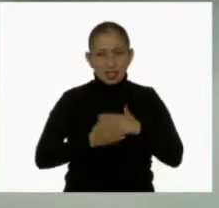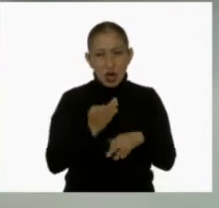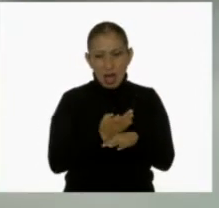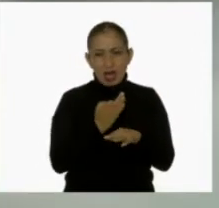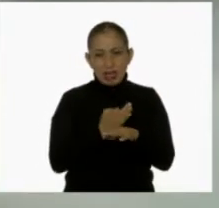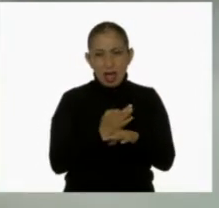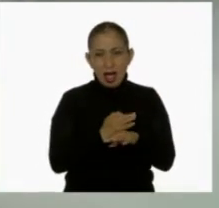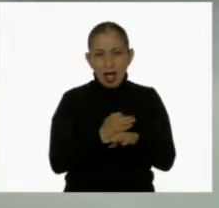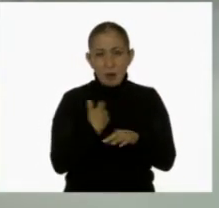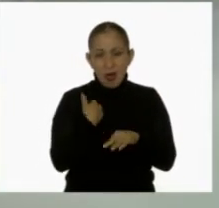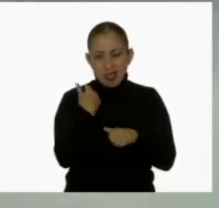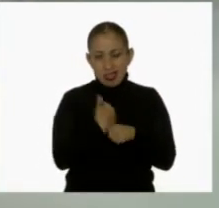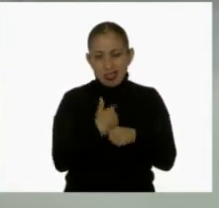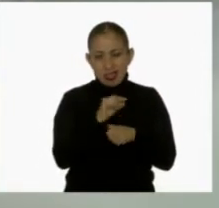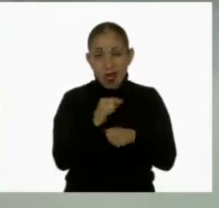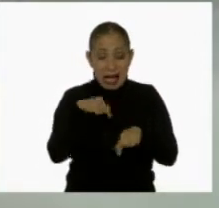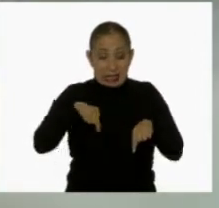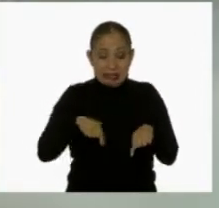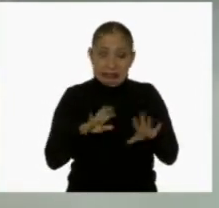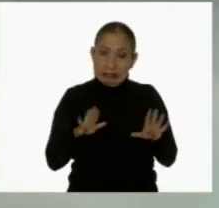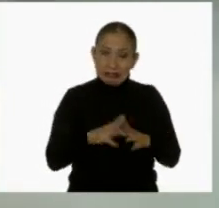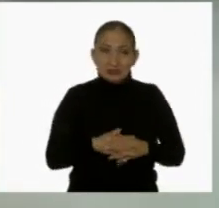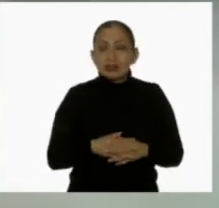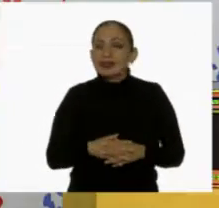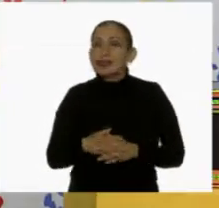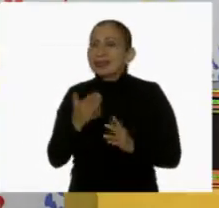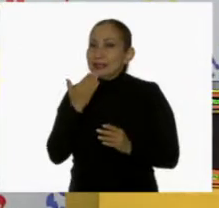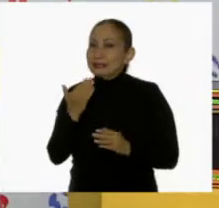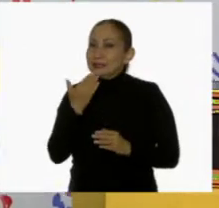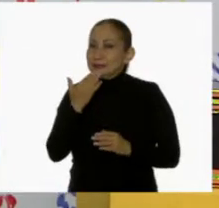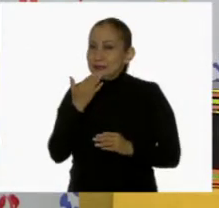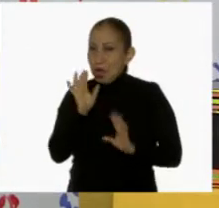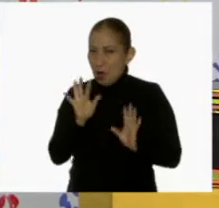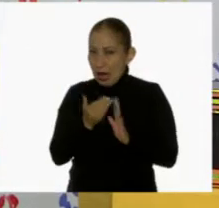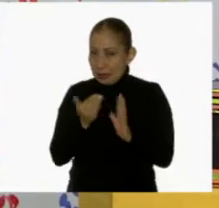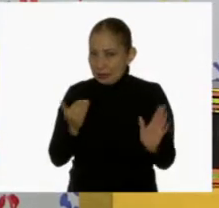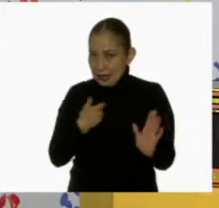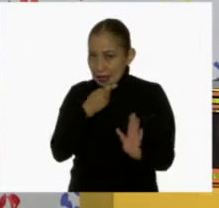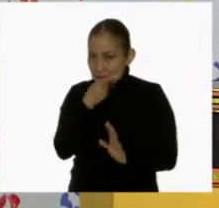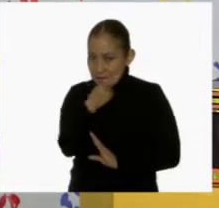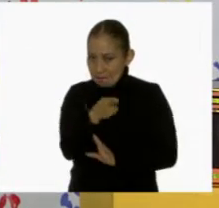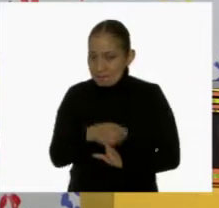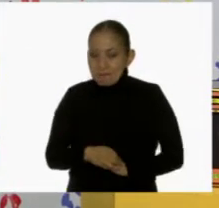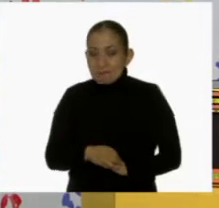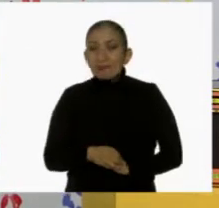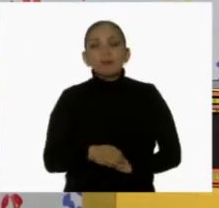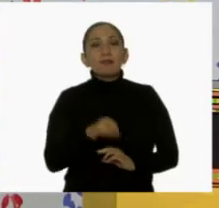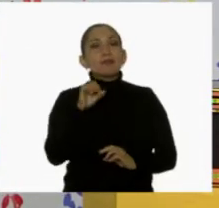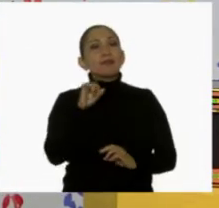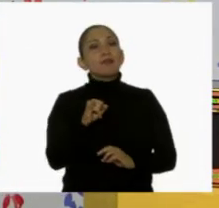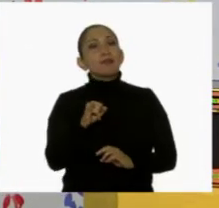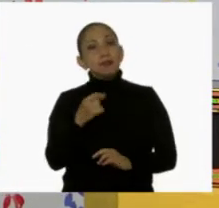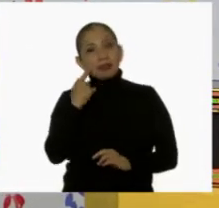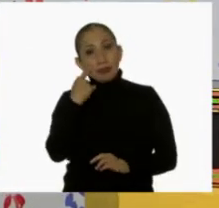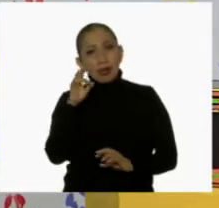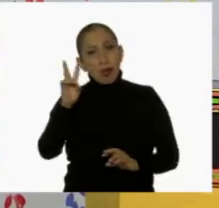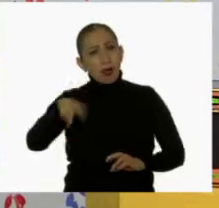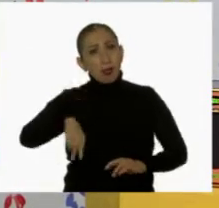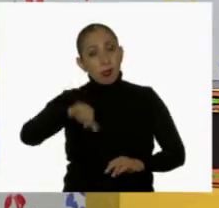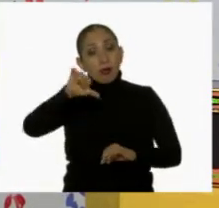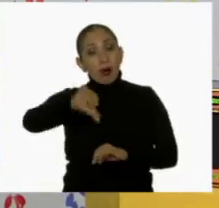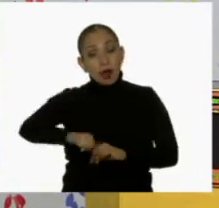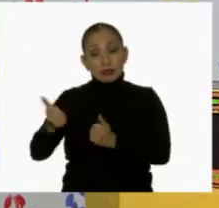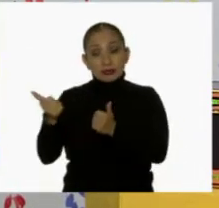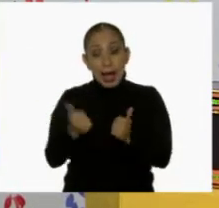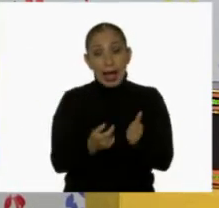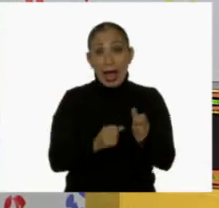no se me note mucho más que aquí. Muy bien, pues lo prometido es deuda. Así que es cierto, el día de hoy